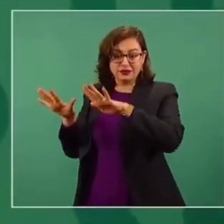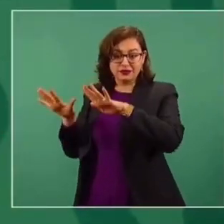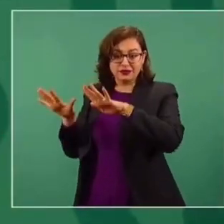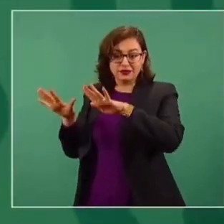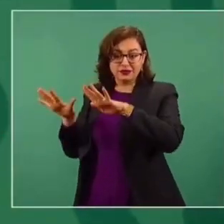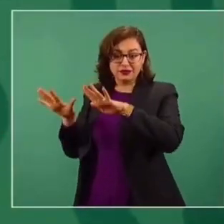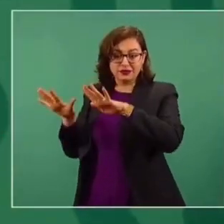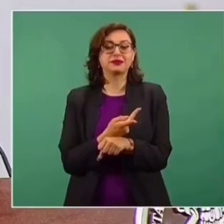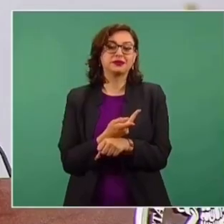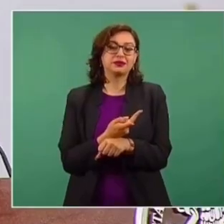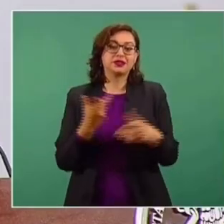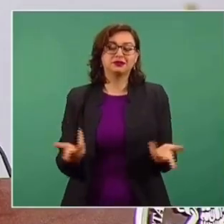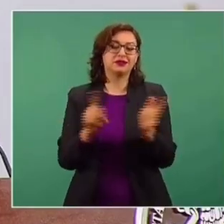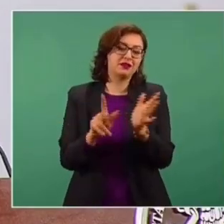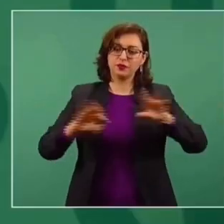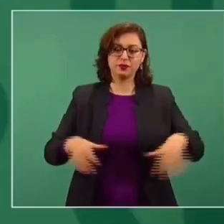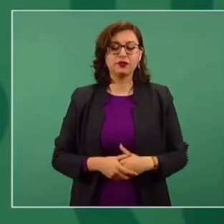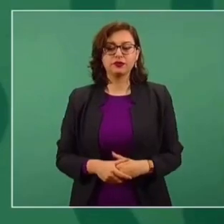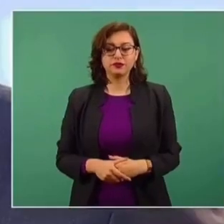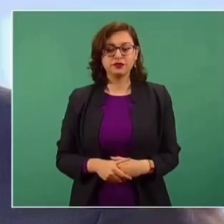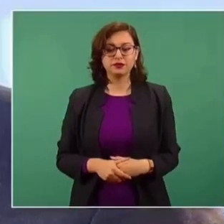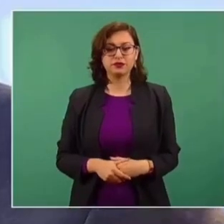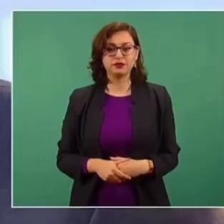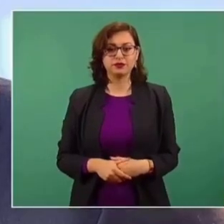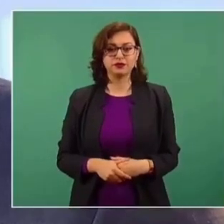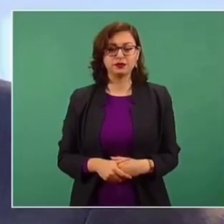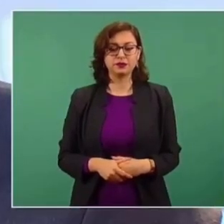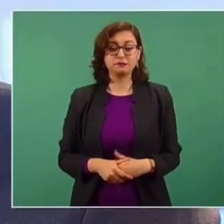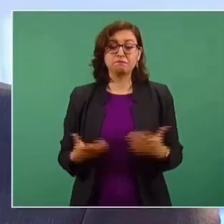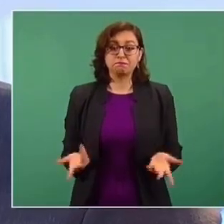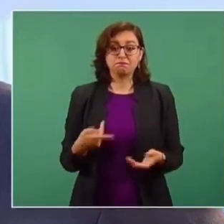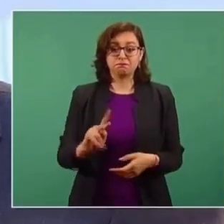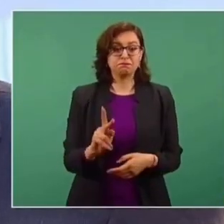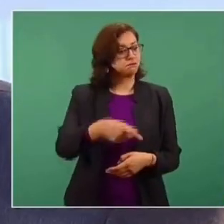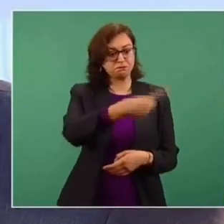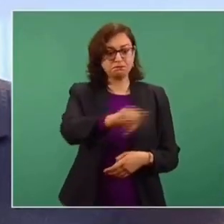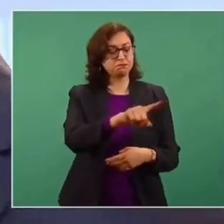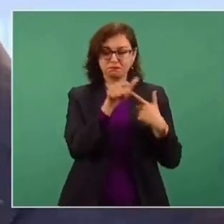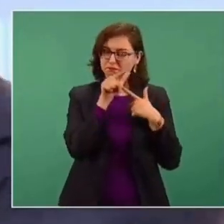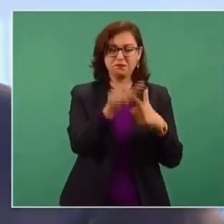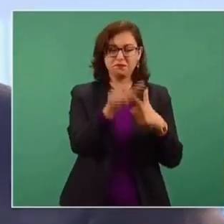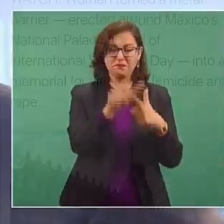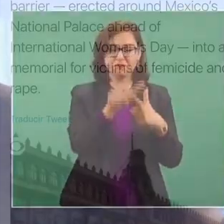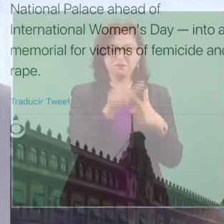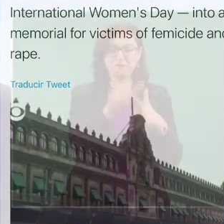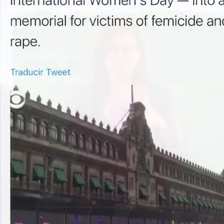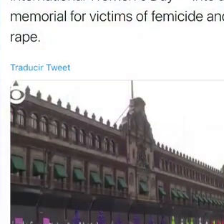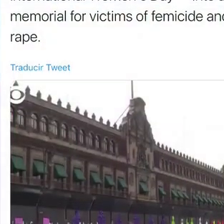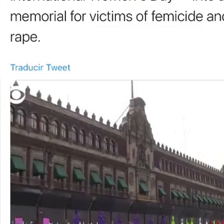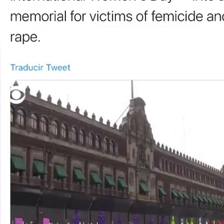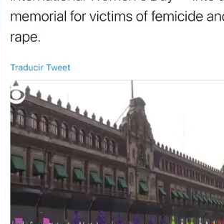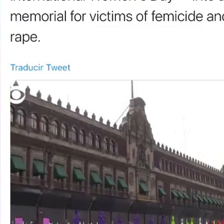también con el respaldo de la mayoría de los medios de comunicación. Pero no pierden momento para provocar,